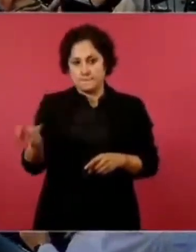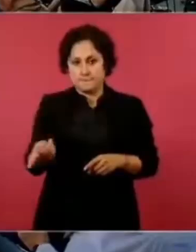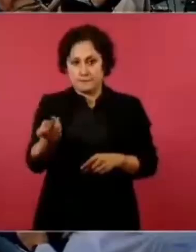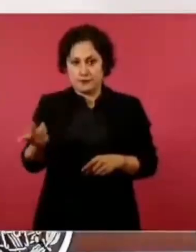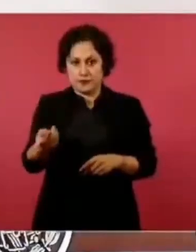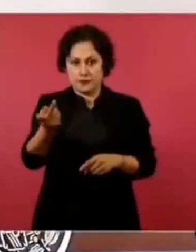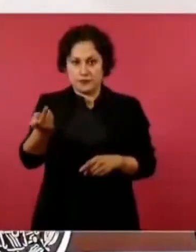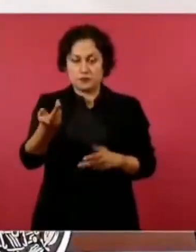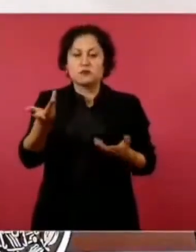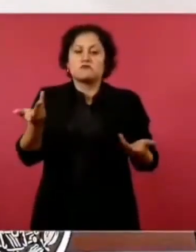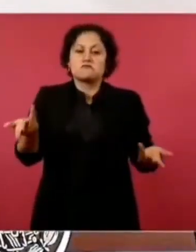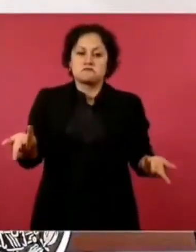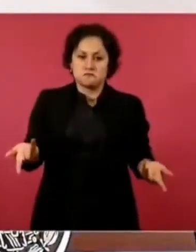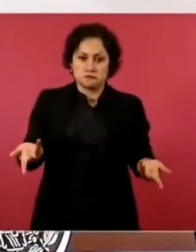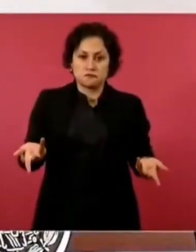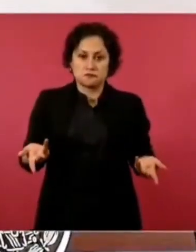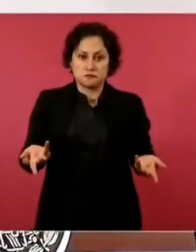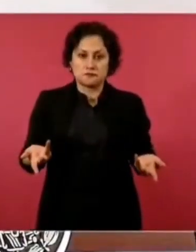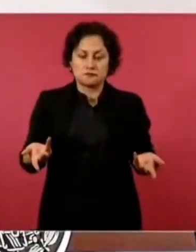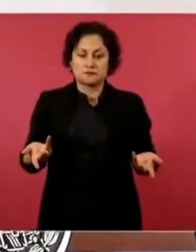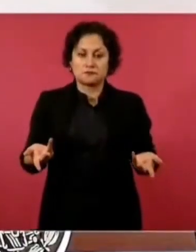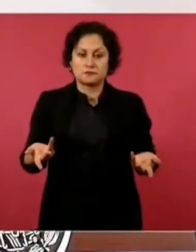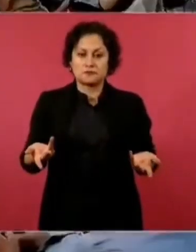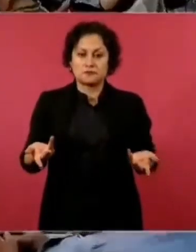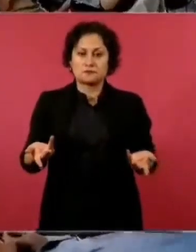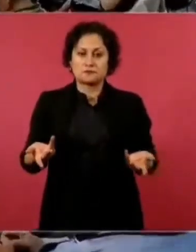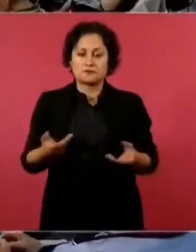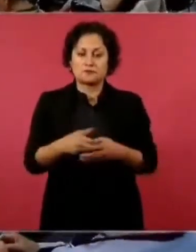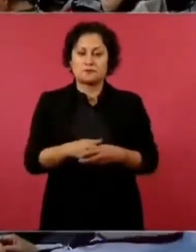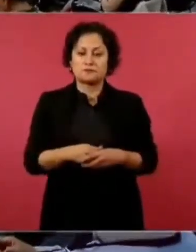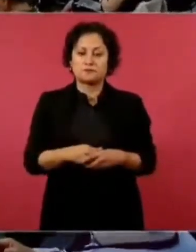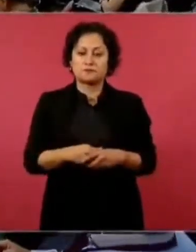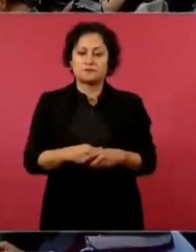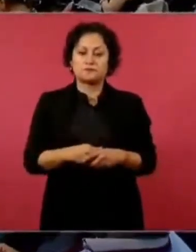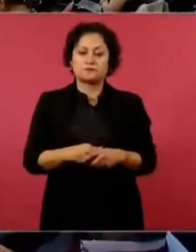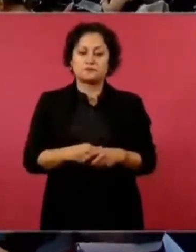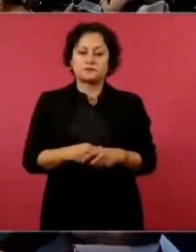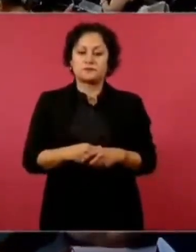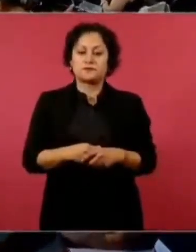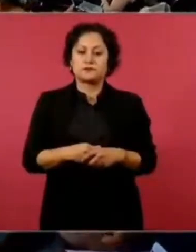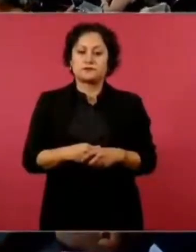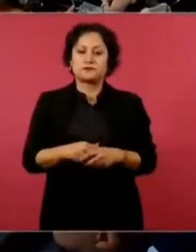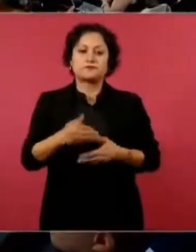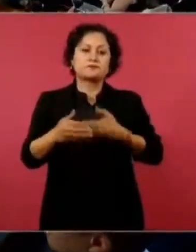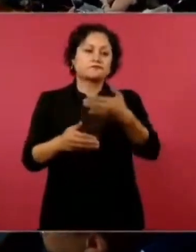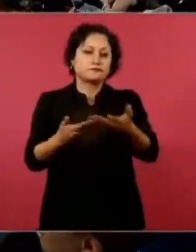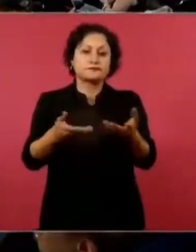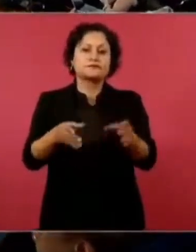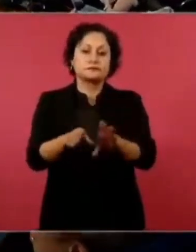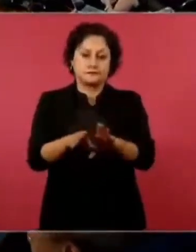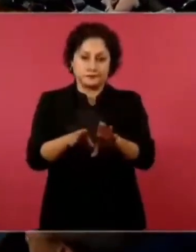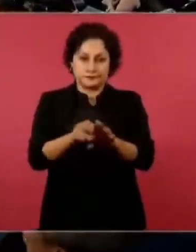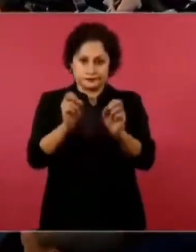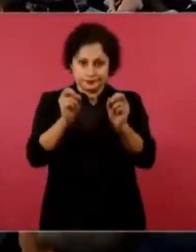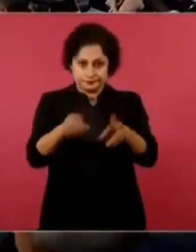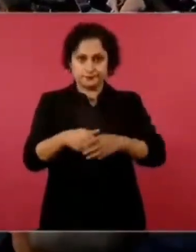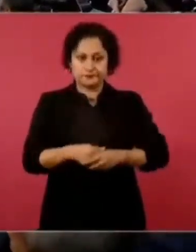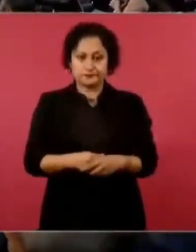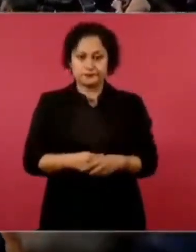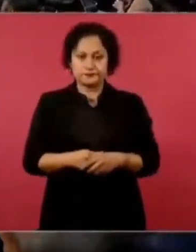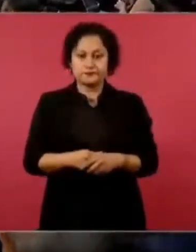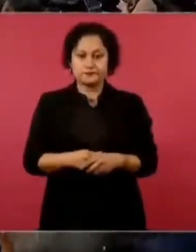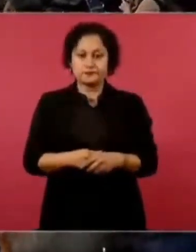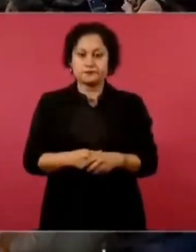se puede hacer sobre eso.